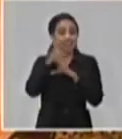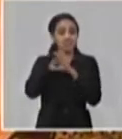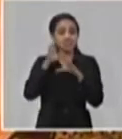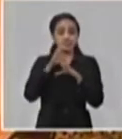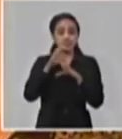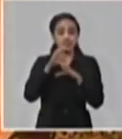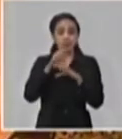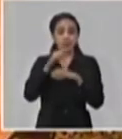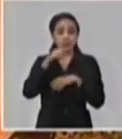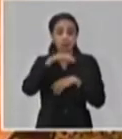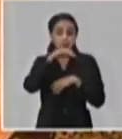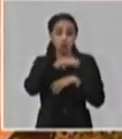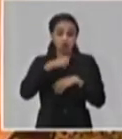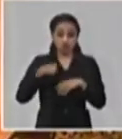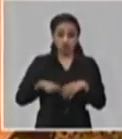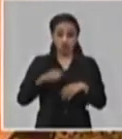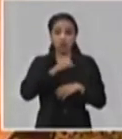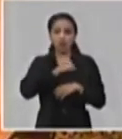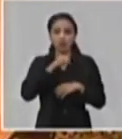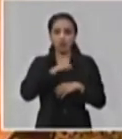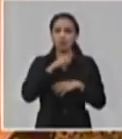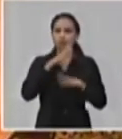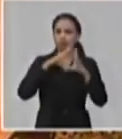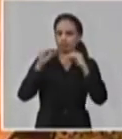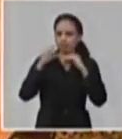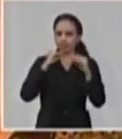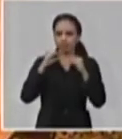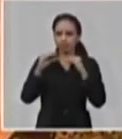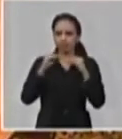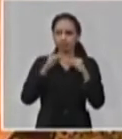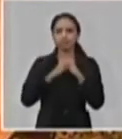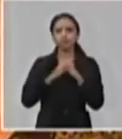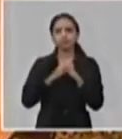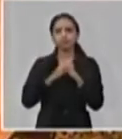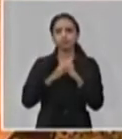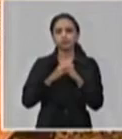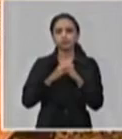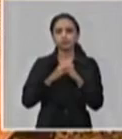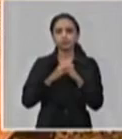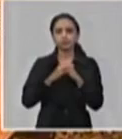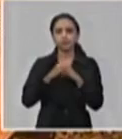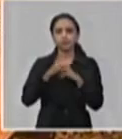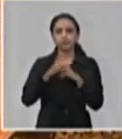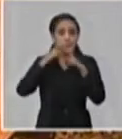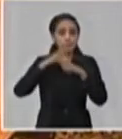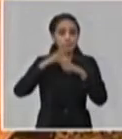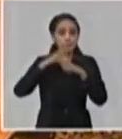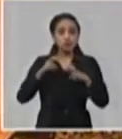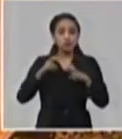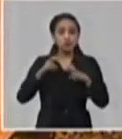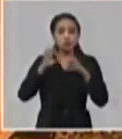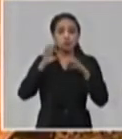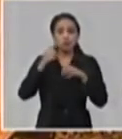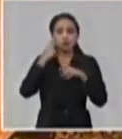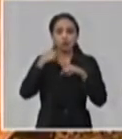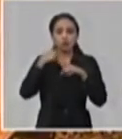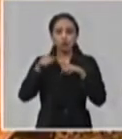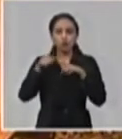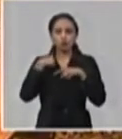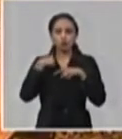Chino, con lo cual ya tenemos conversaciones. En investigación, el desarrollo de un biosensor